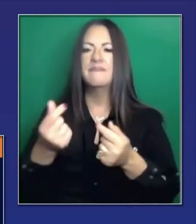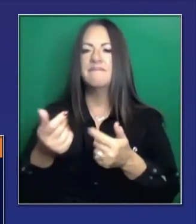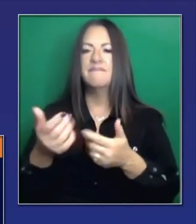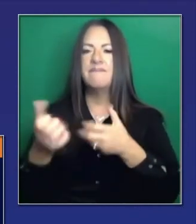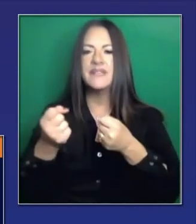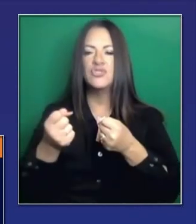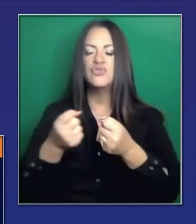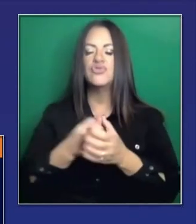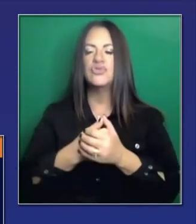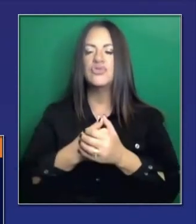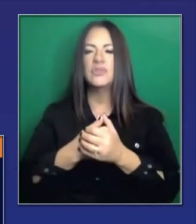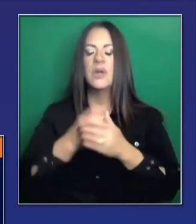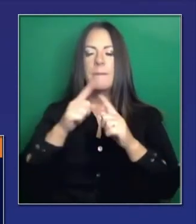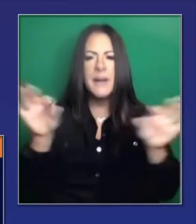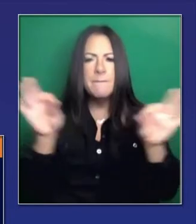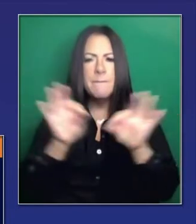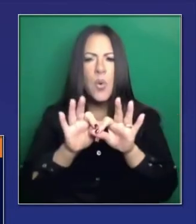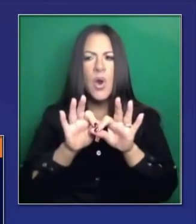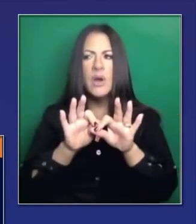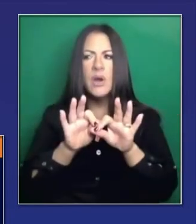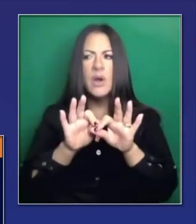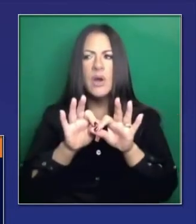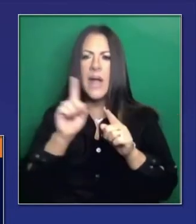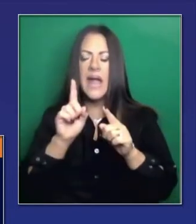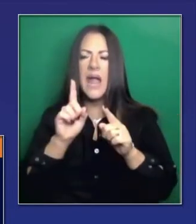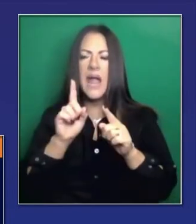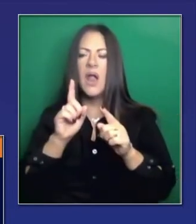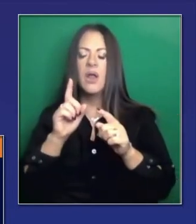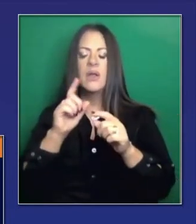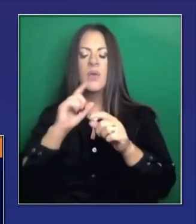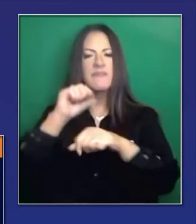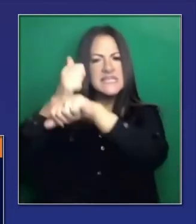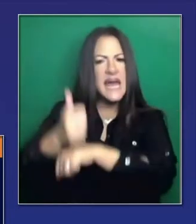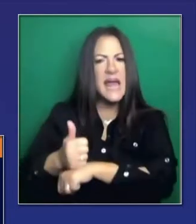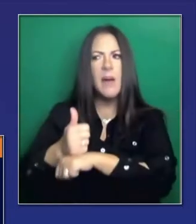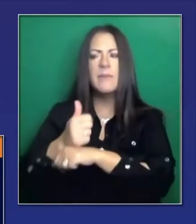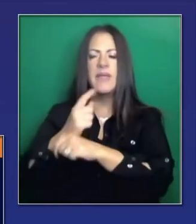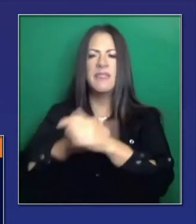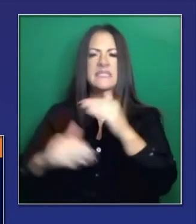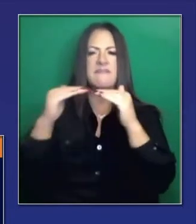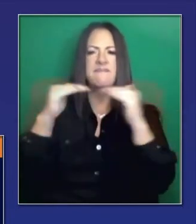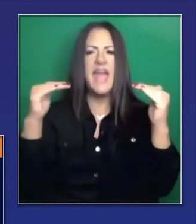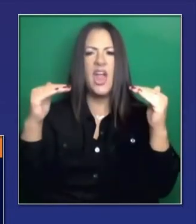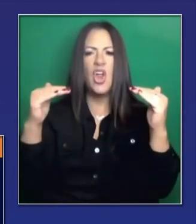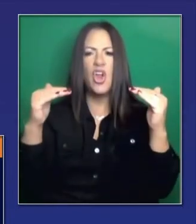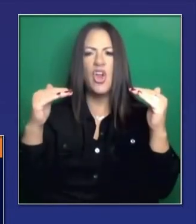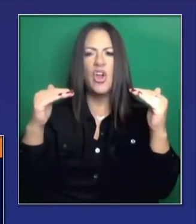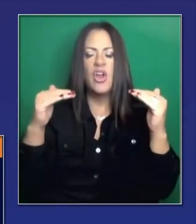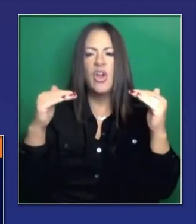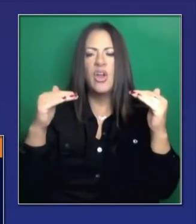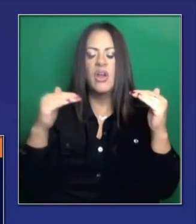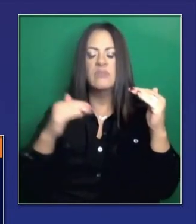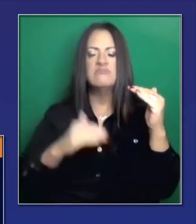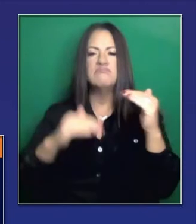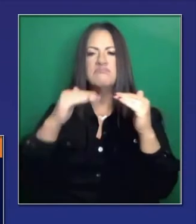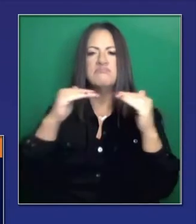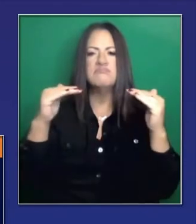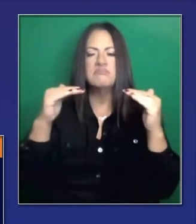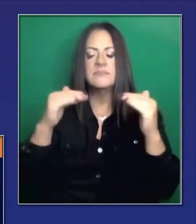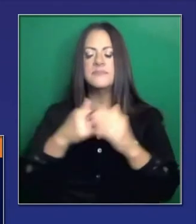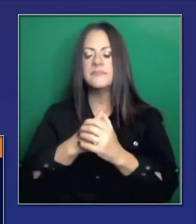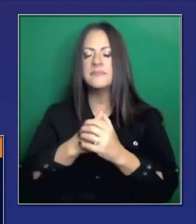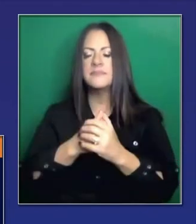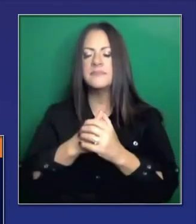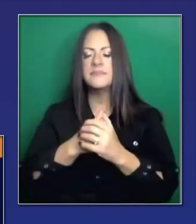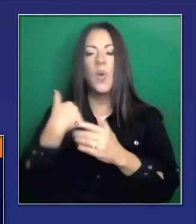también estratégicamente. Considerando la equidad. Que nos hemos expuesto. Y tenemos ese programa. Con